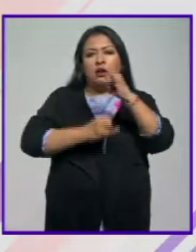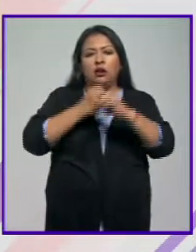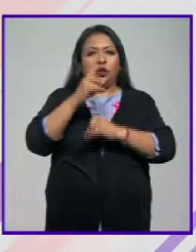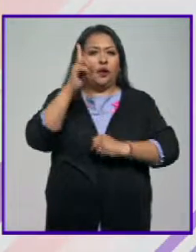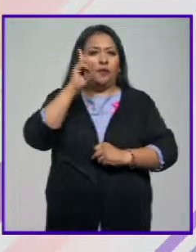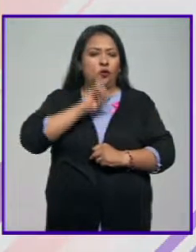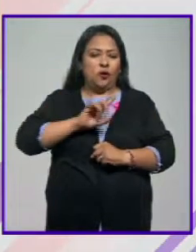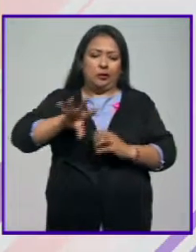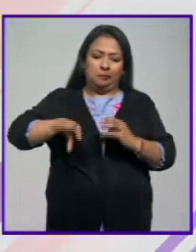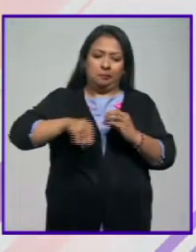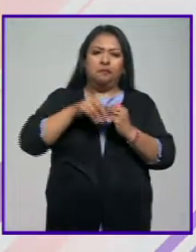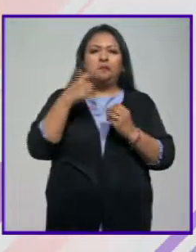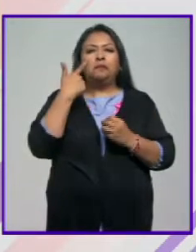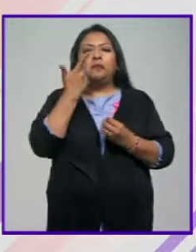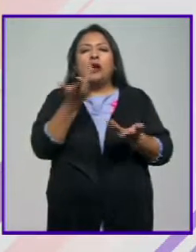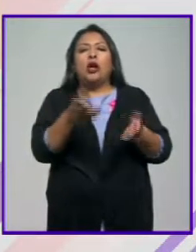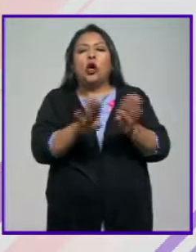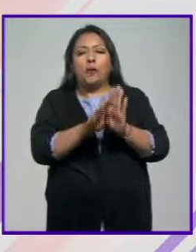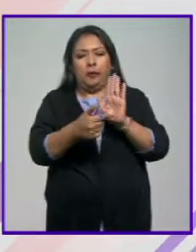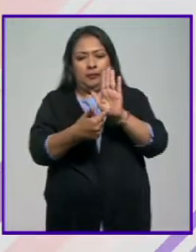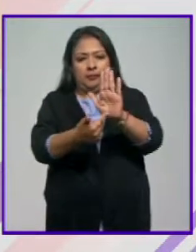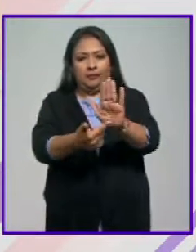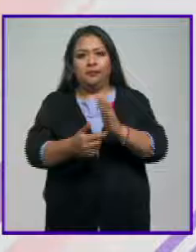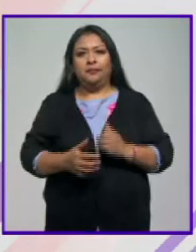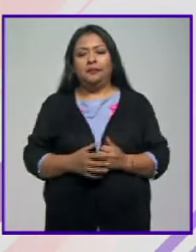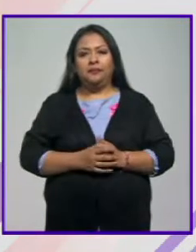de la Mujer. Veamos de qué manera lo hace.